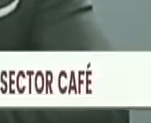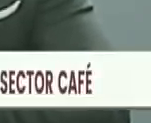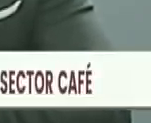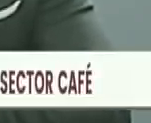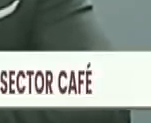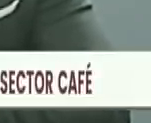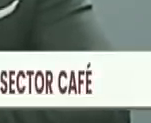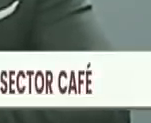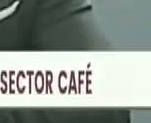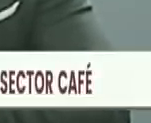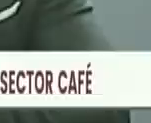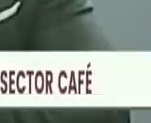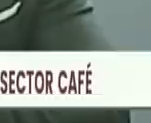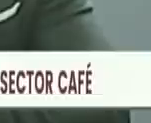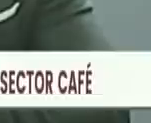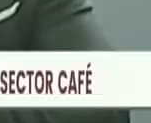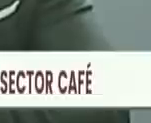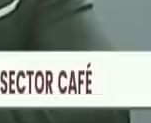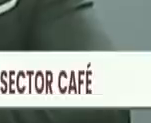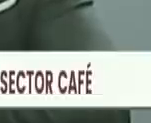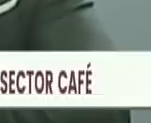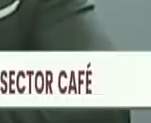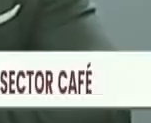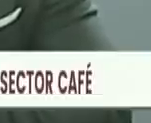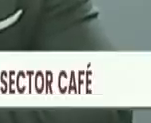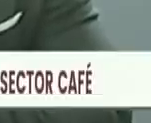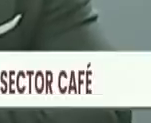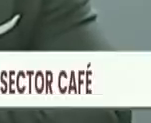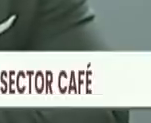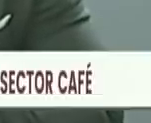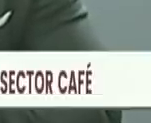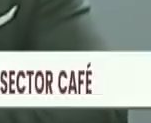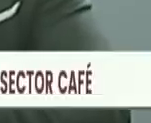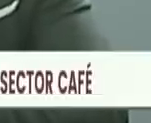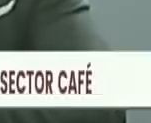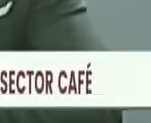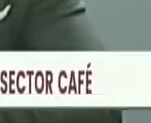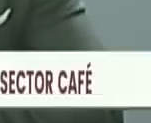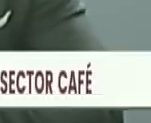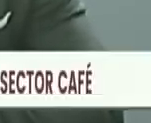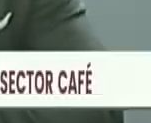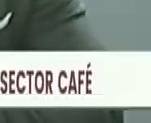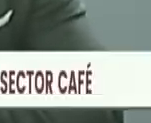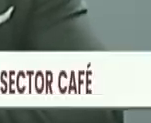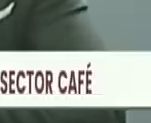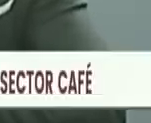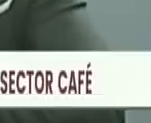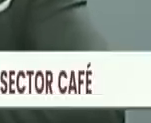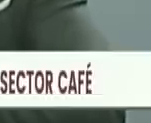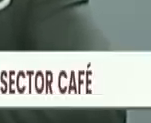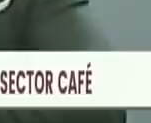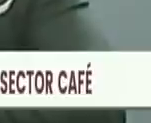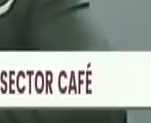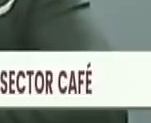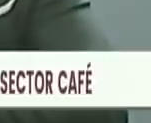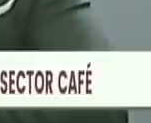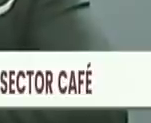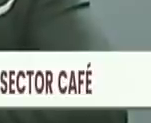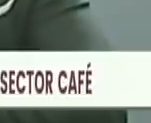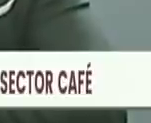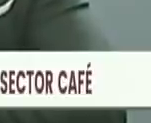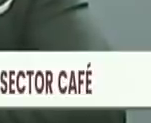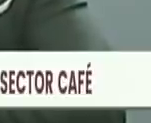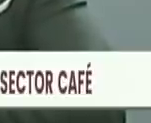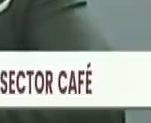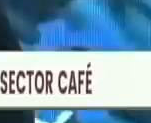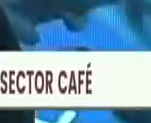más posicionado dentro de este sector. Y en el rubro azúcar, que fue el que estudiamos el día de ayer, es un rubro